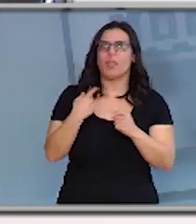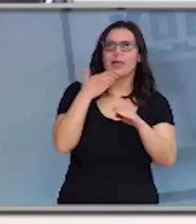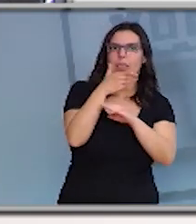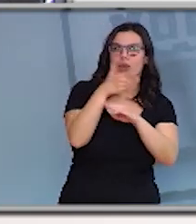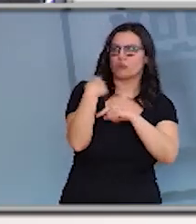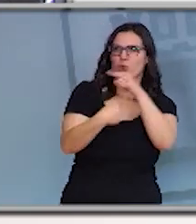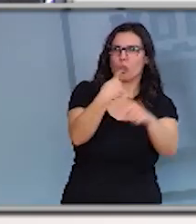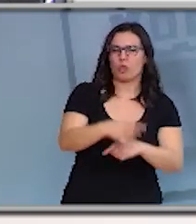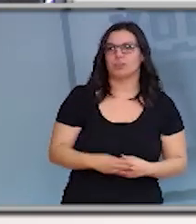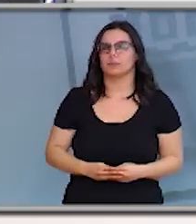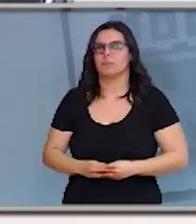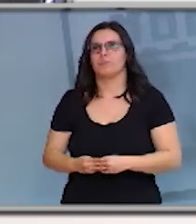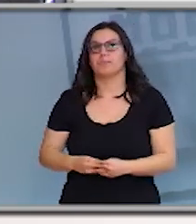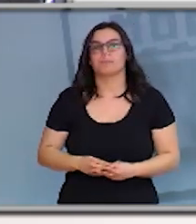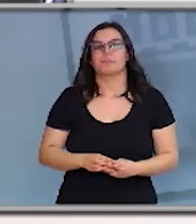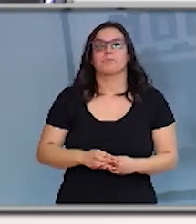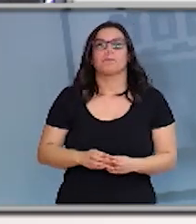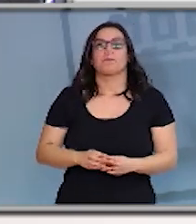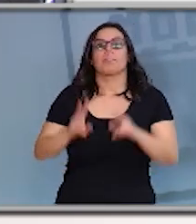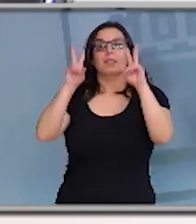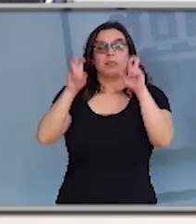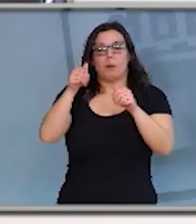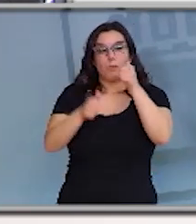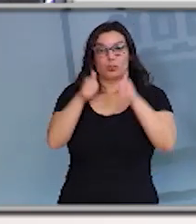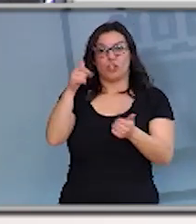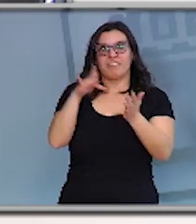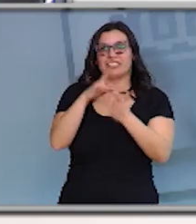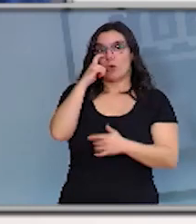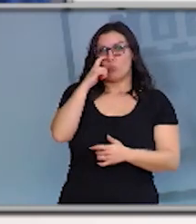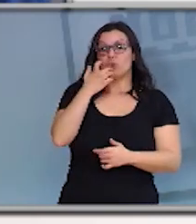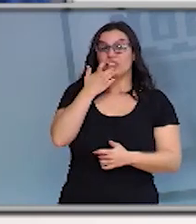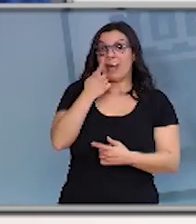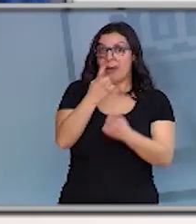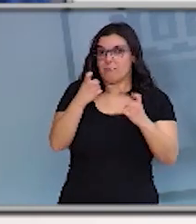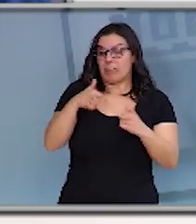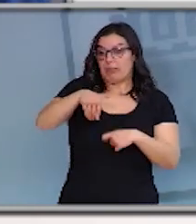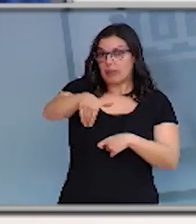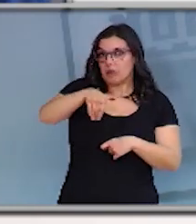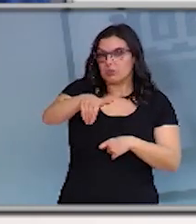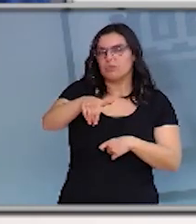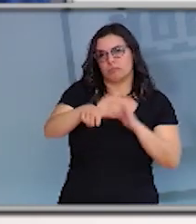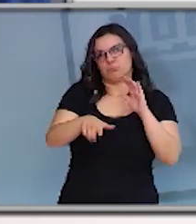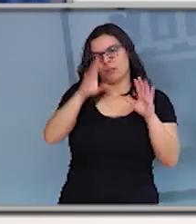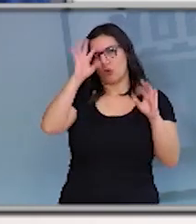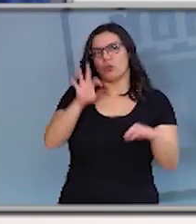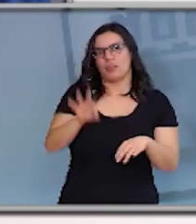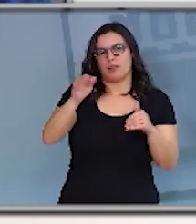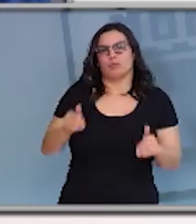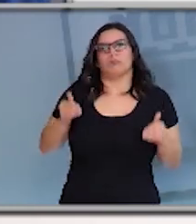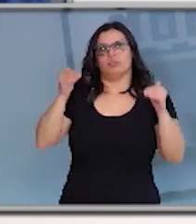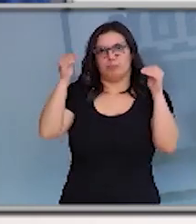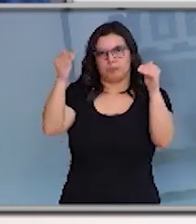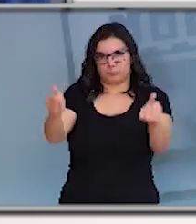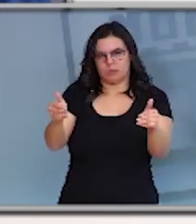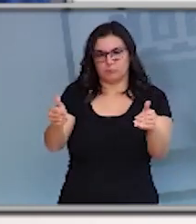Bueno, con respecto a las oposiciones tienen fecha de junio. Si fuera preciso en su momento naturalmente se procederá